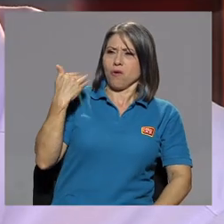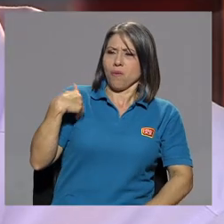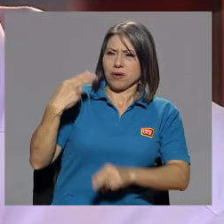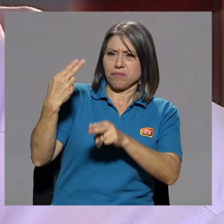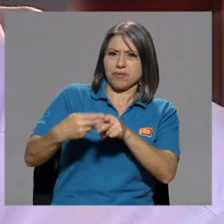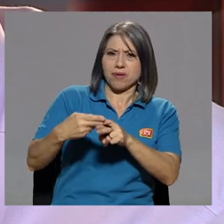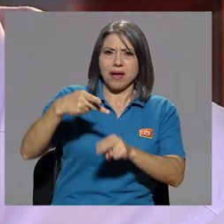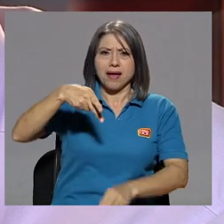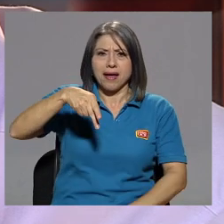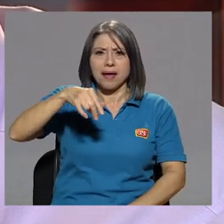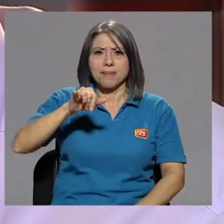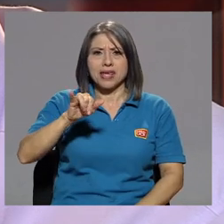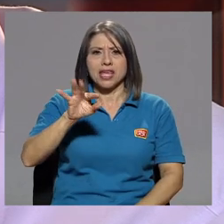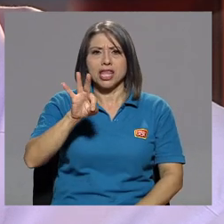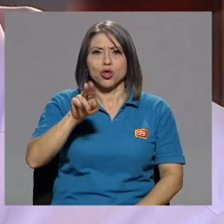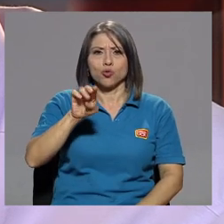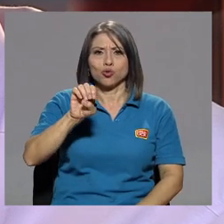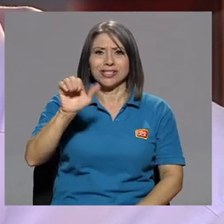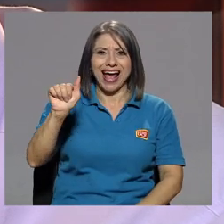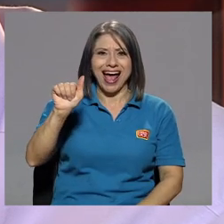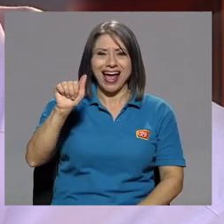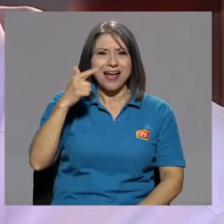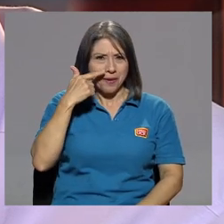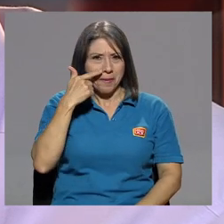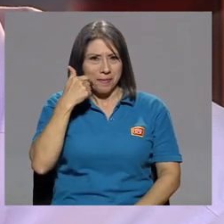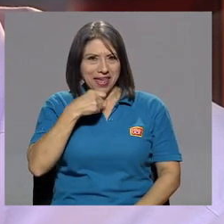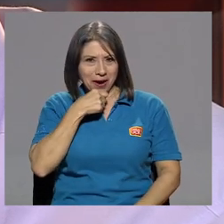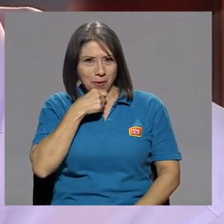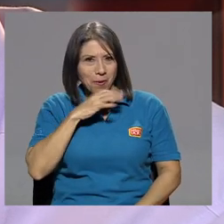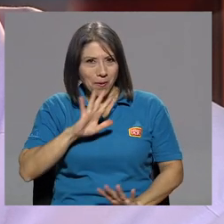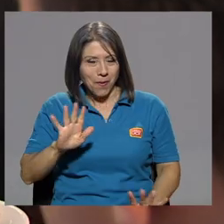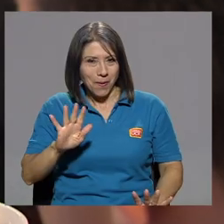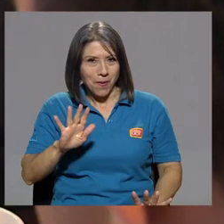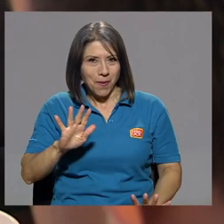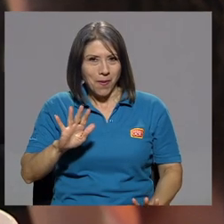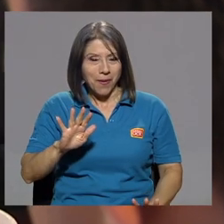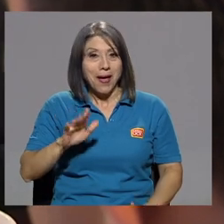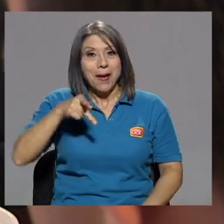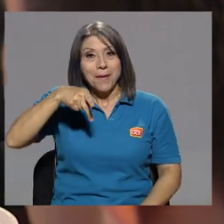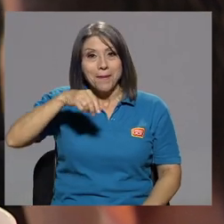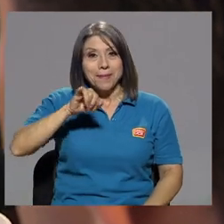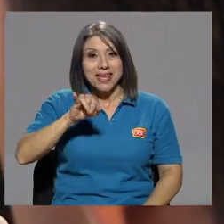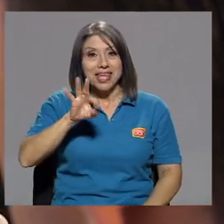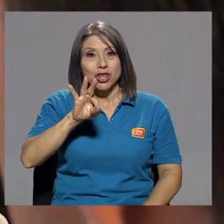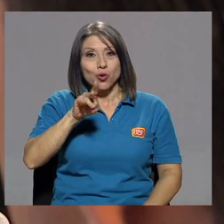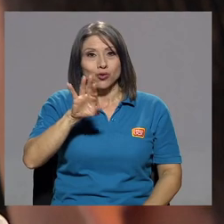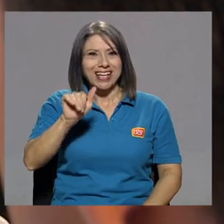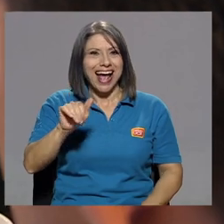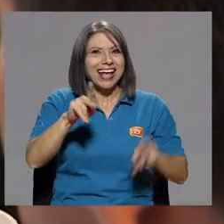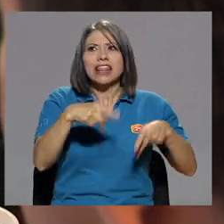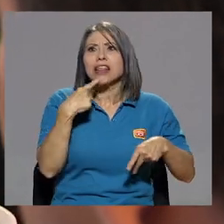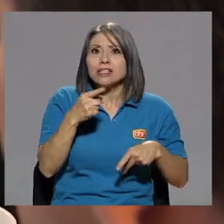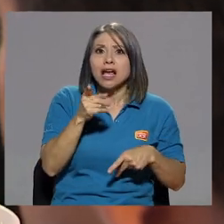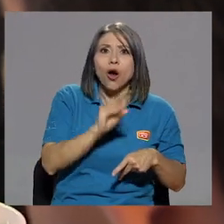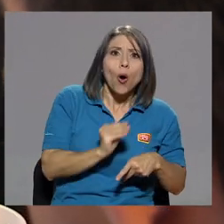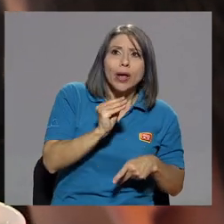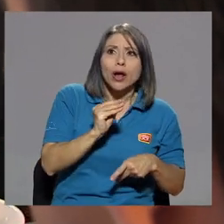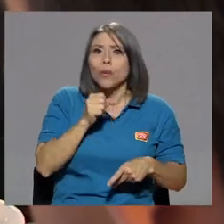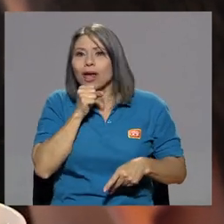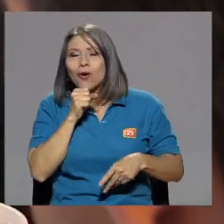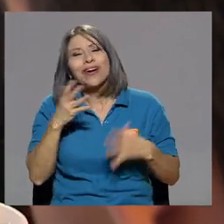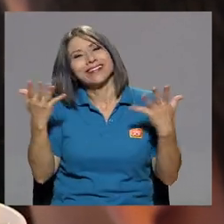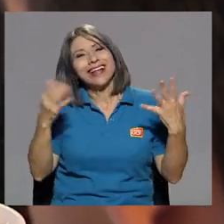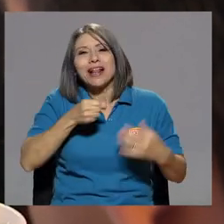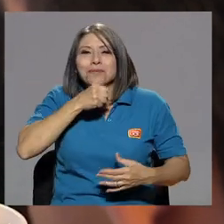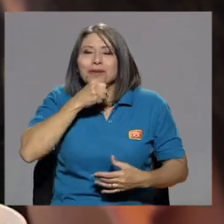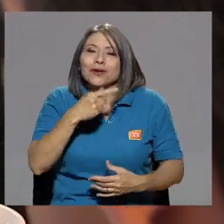Pitusa viejo, lógico, ¿verdad? Pitusa padre, sí. Pitusa, es que Pitusa, el viejo o el joven, el viejo. Que lo amo